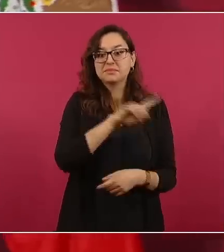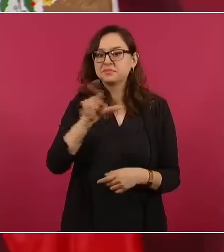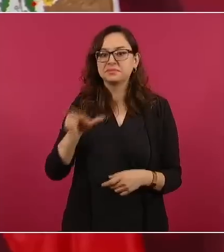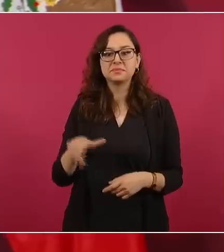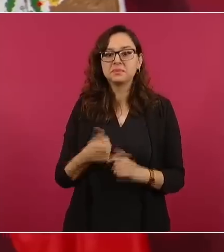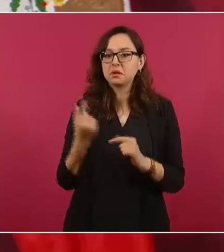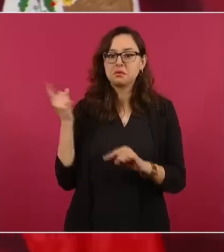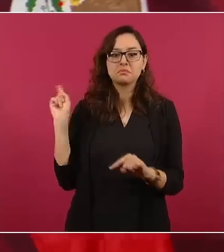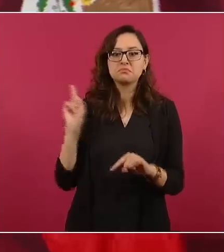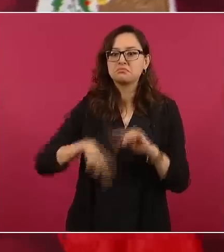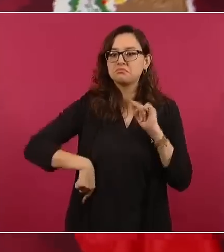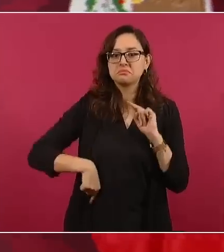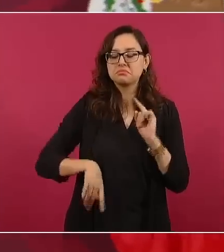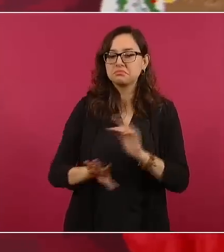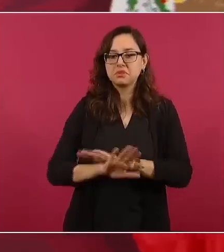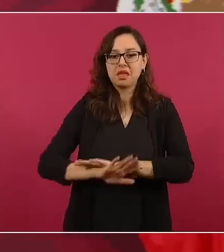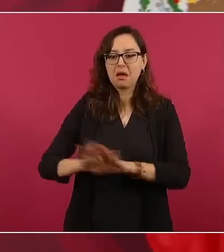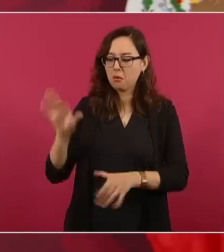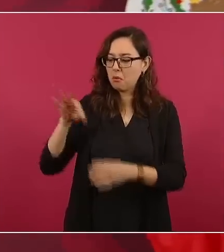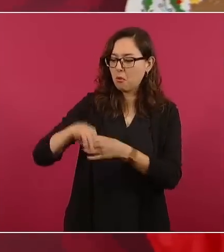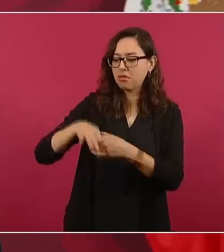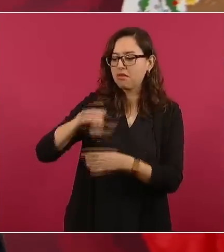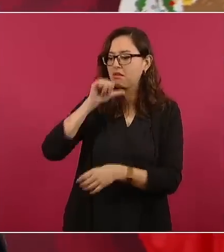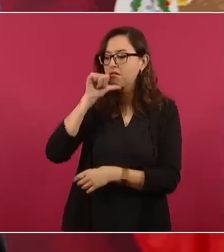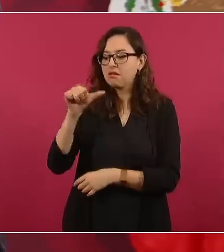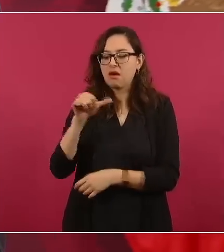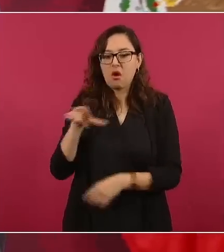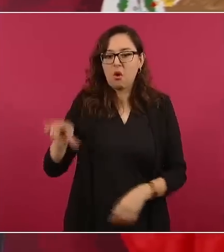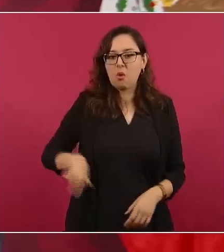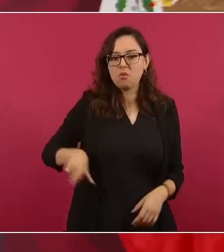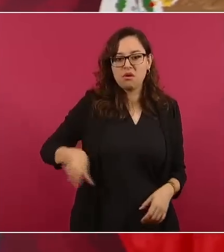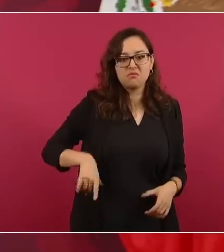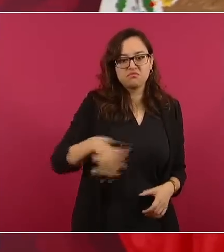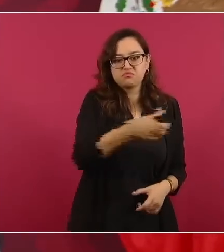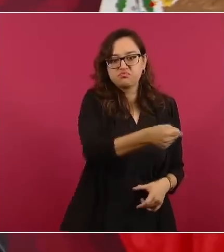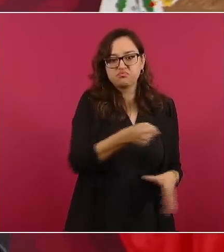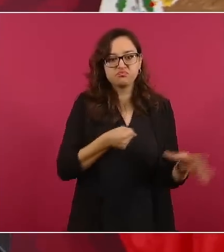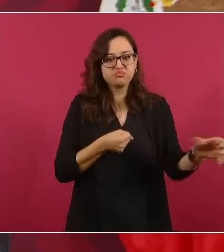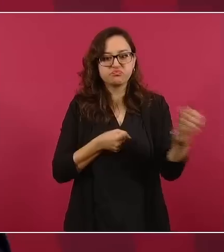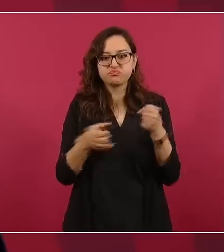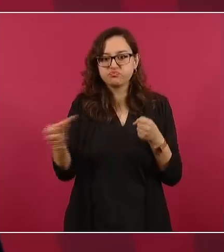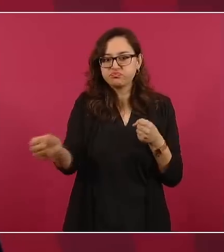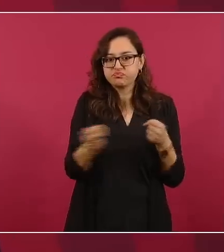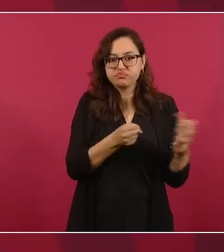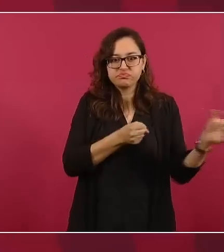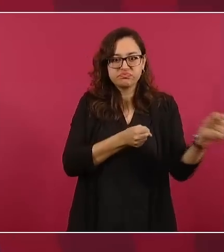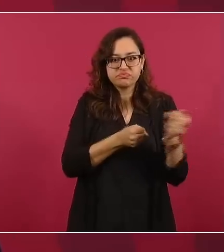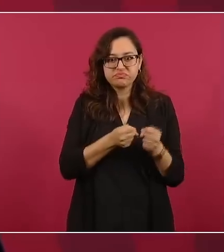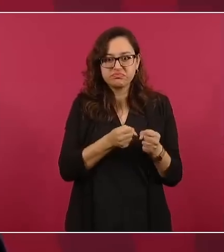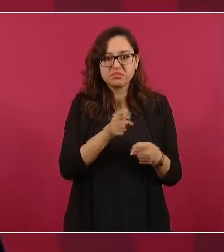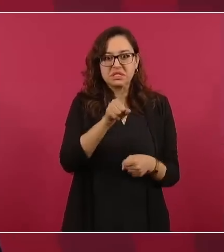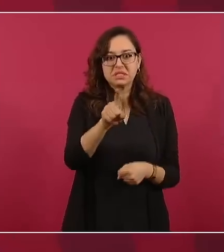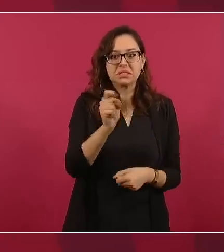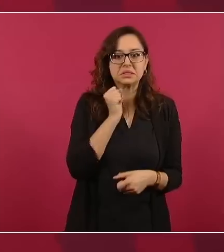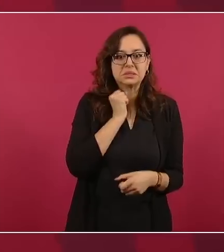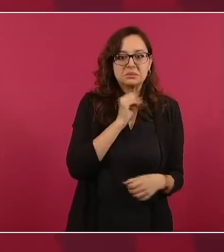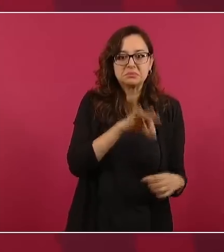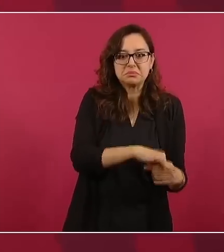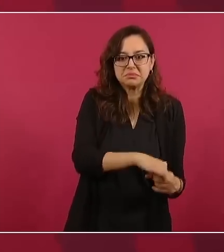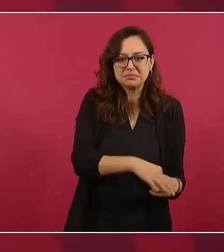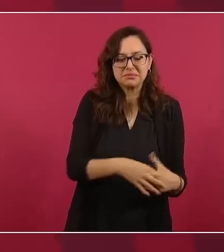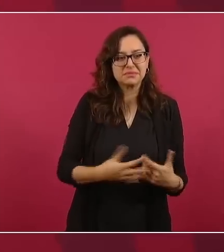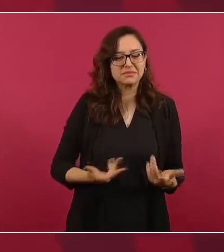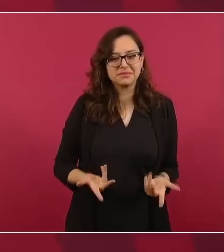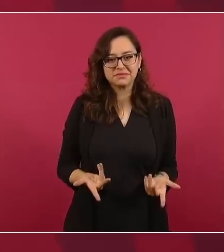para ir limpiando. Bueno,